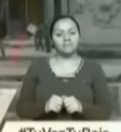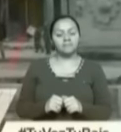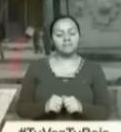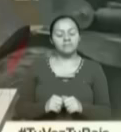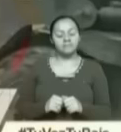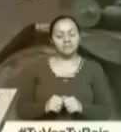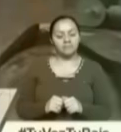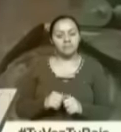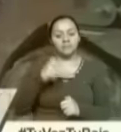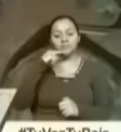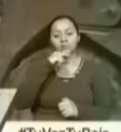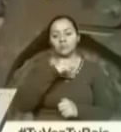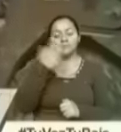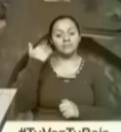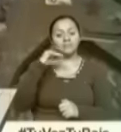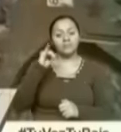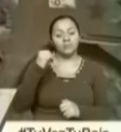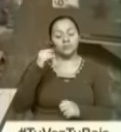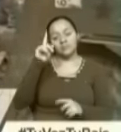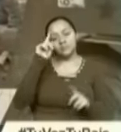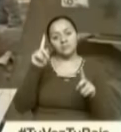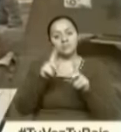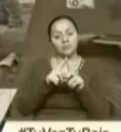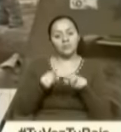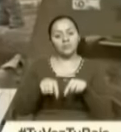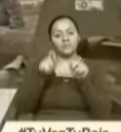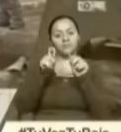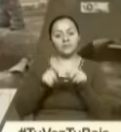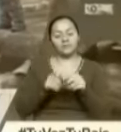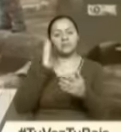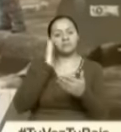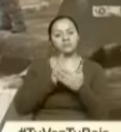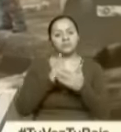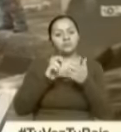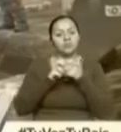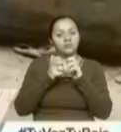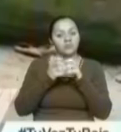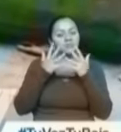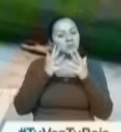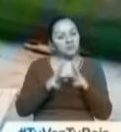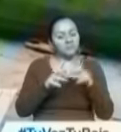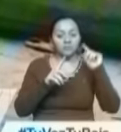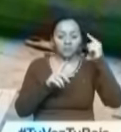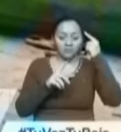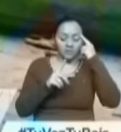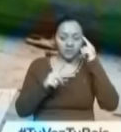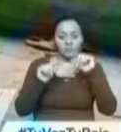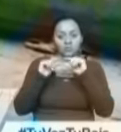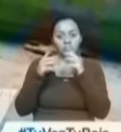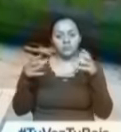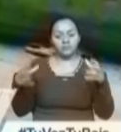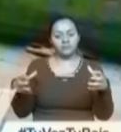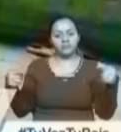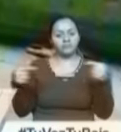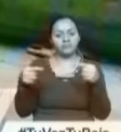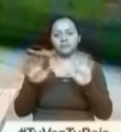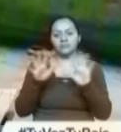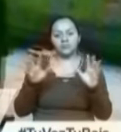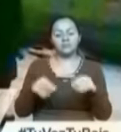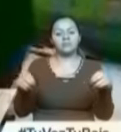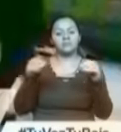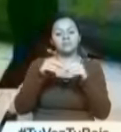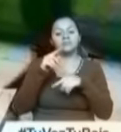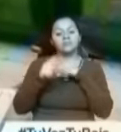Rusia anunció el jueves la firma de un acuerdo de alto el fuego entre el régimen y los rebeldes armados en Siria. Una medida que se